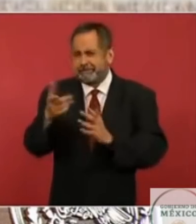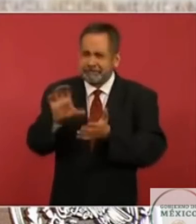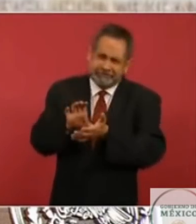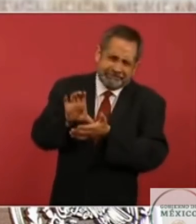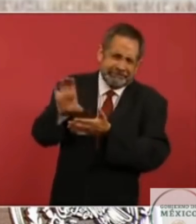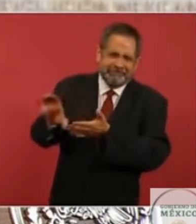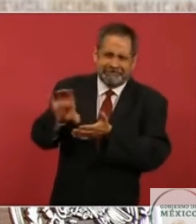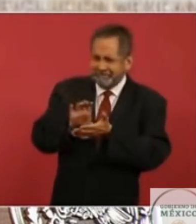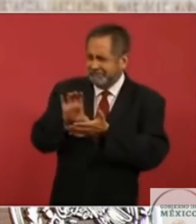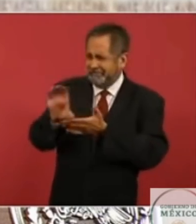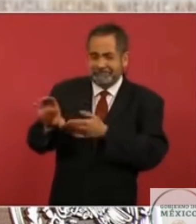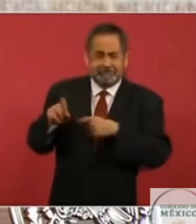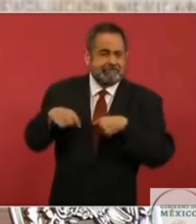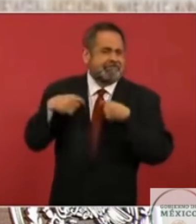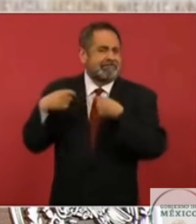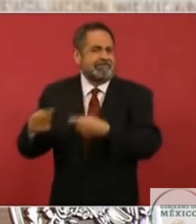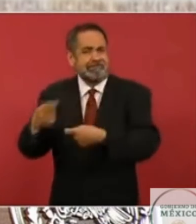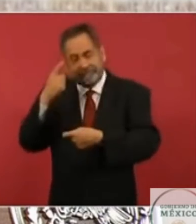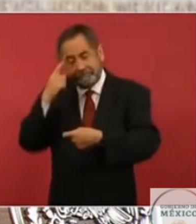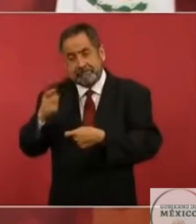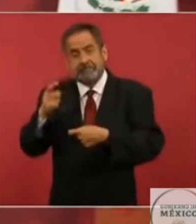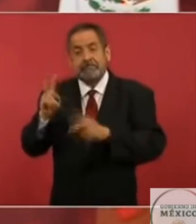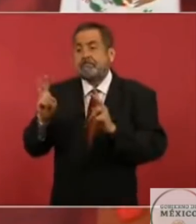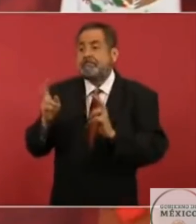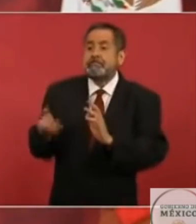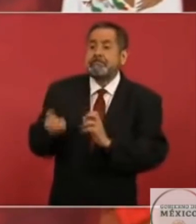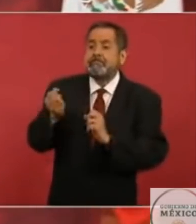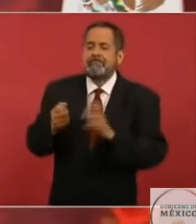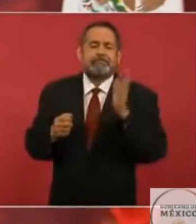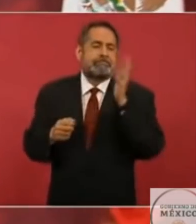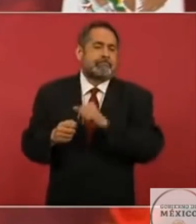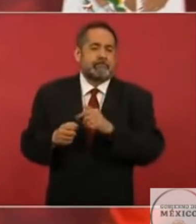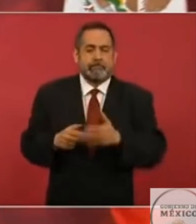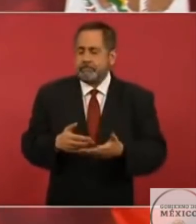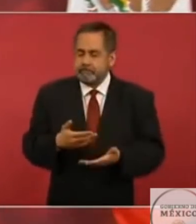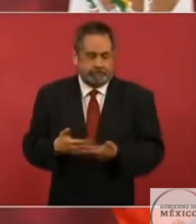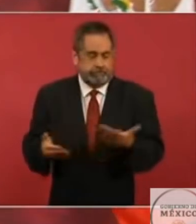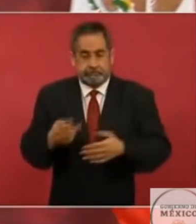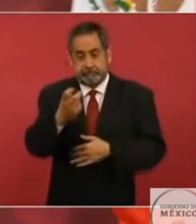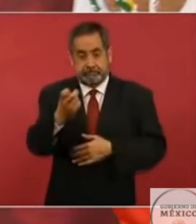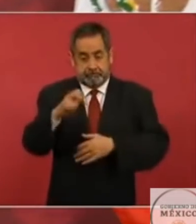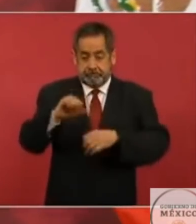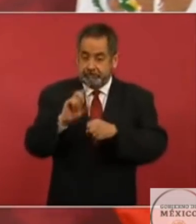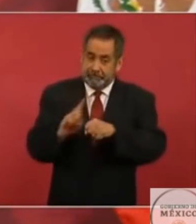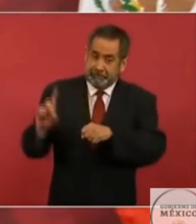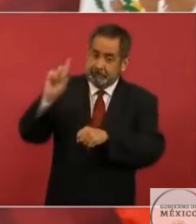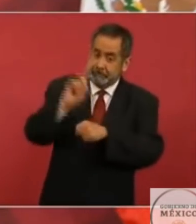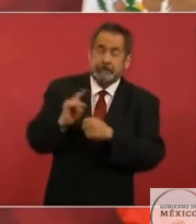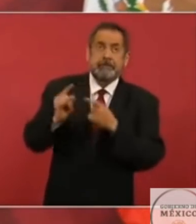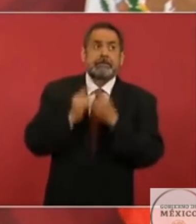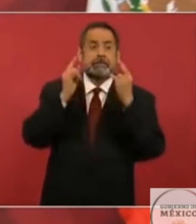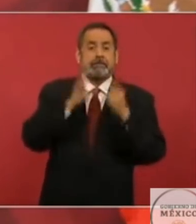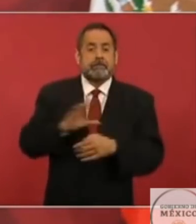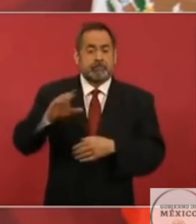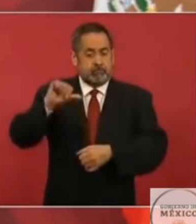dedicado a la recuperación del lago. Por eso, hoy es un día histórico, porque este